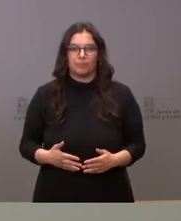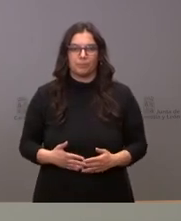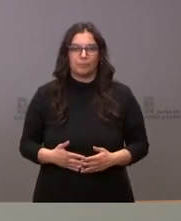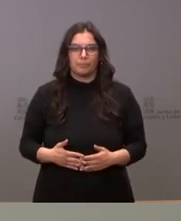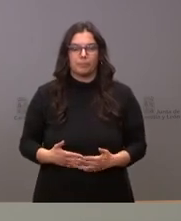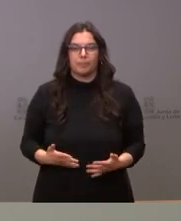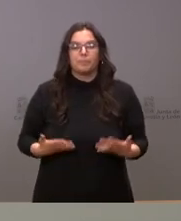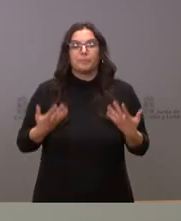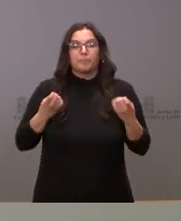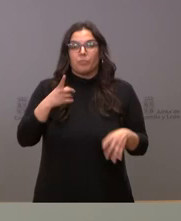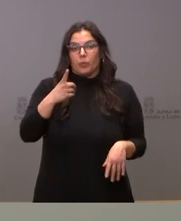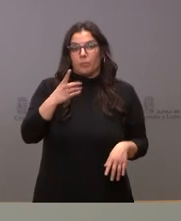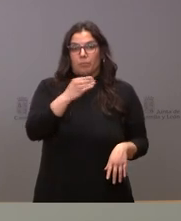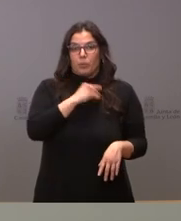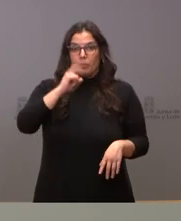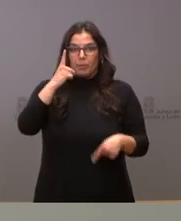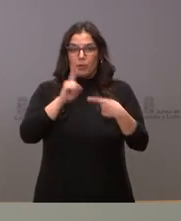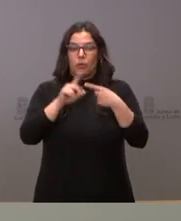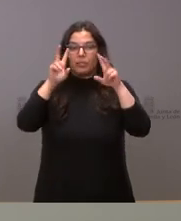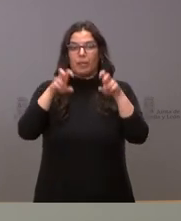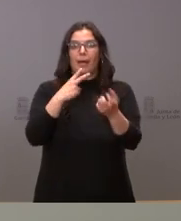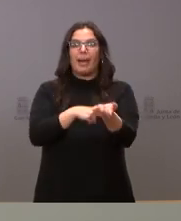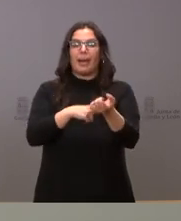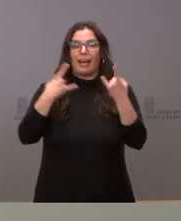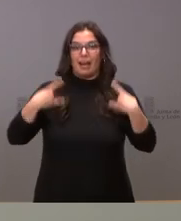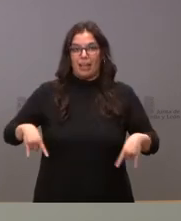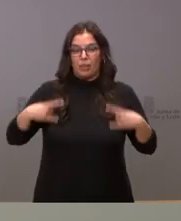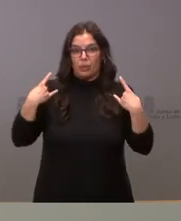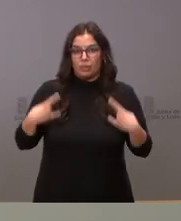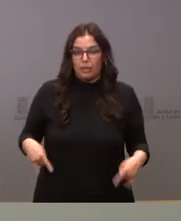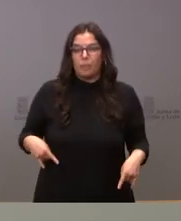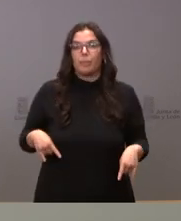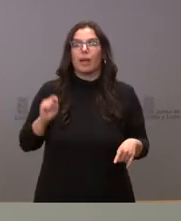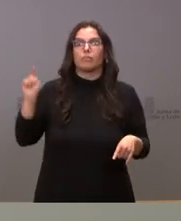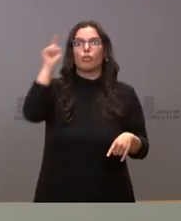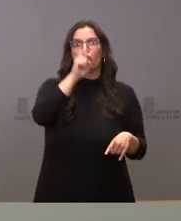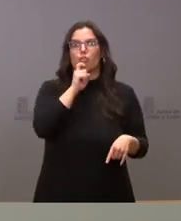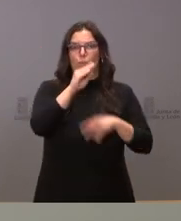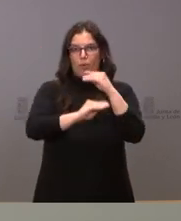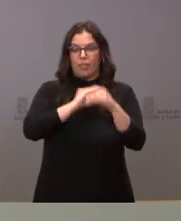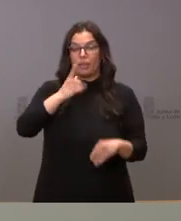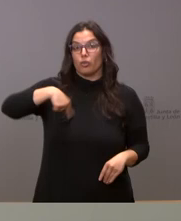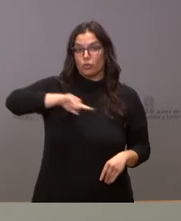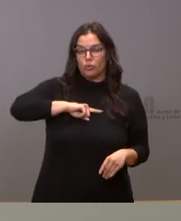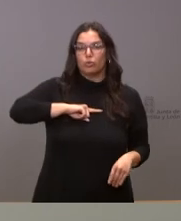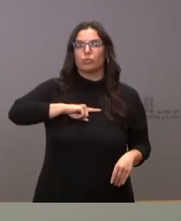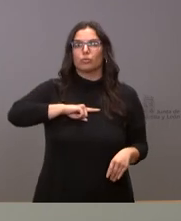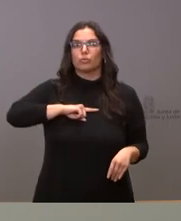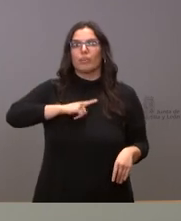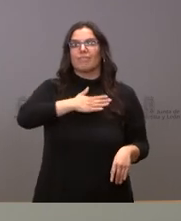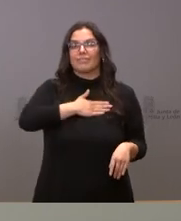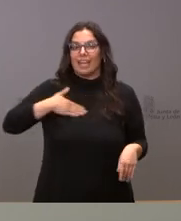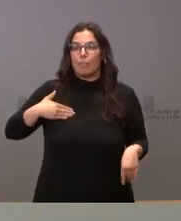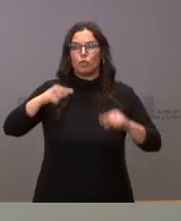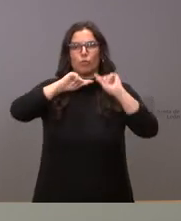bueno me pregunta en primer lugar por el tema de la radioterapia y cómo están las instalaciones al resto de los sitios nuestra idea es extenderlo a todas